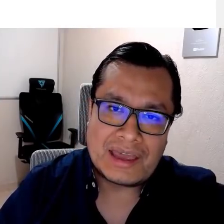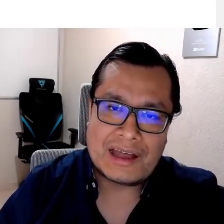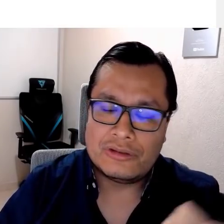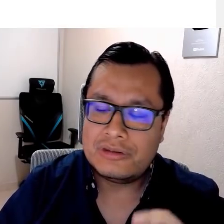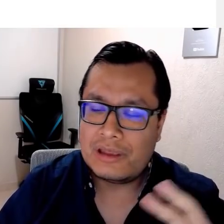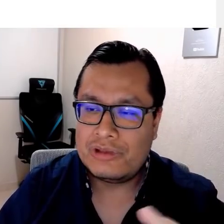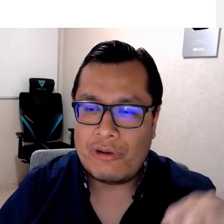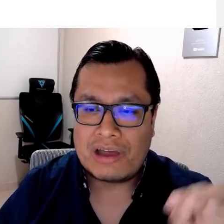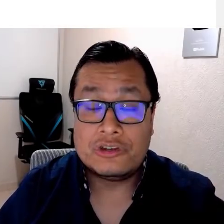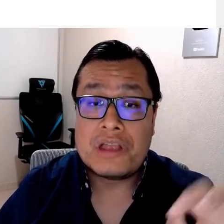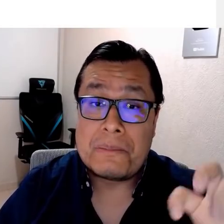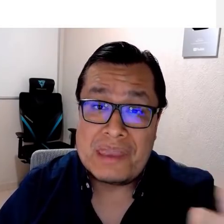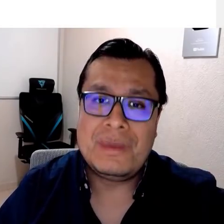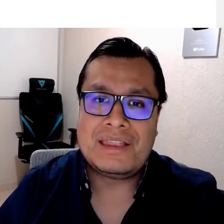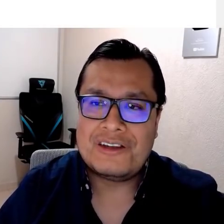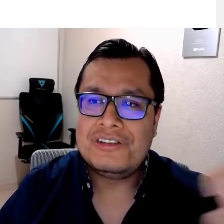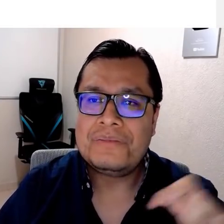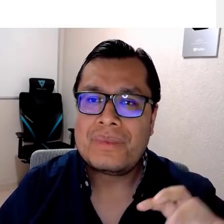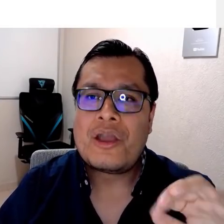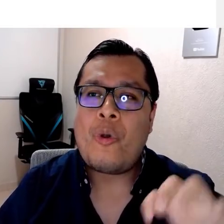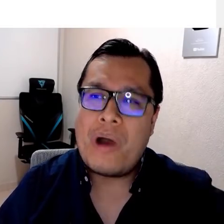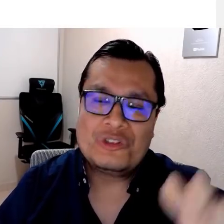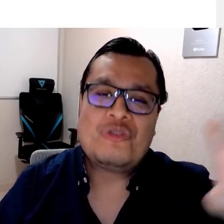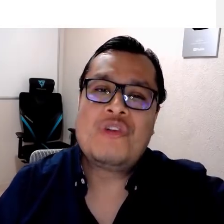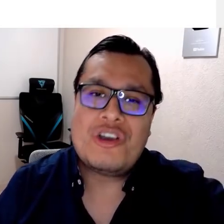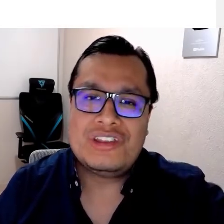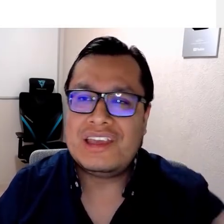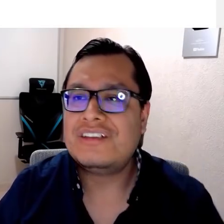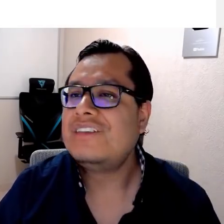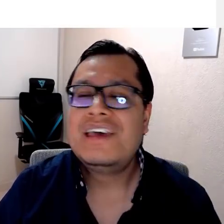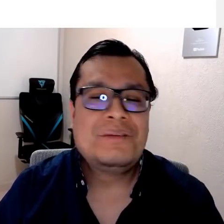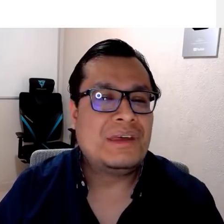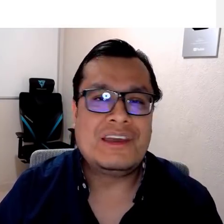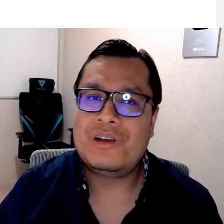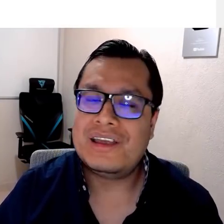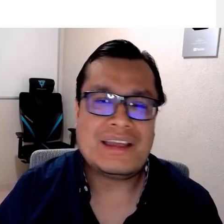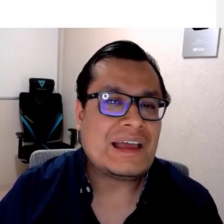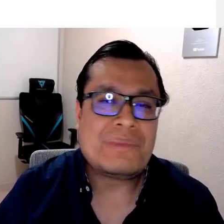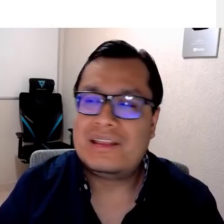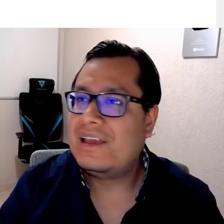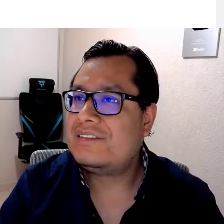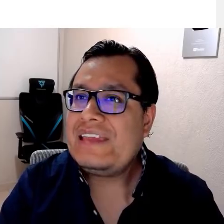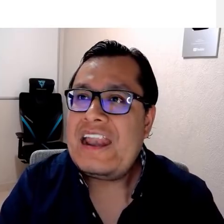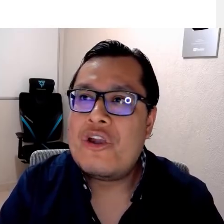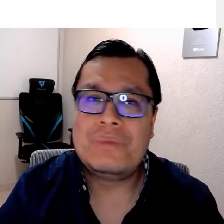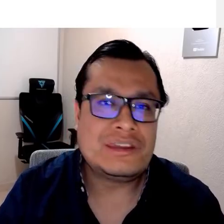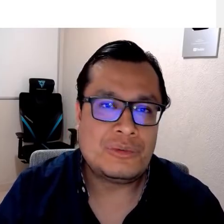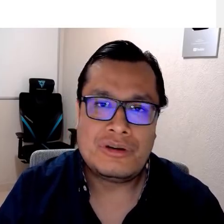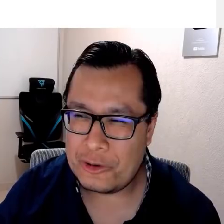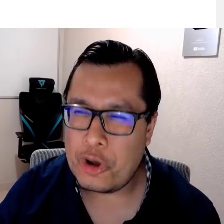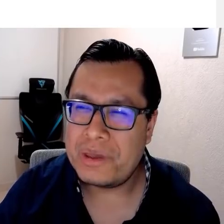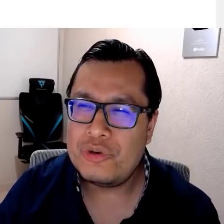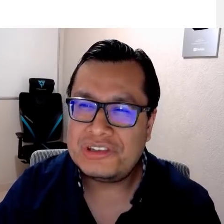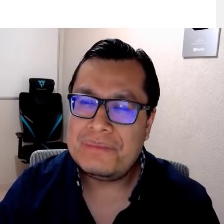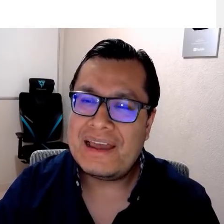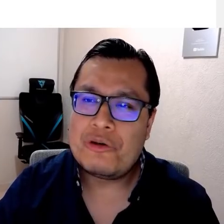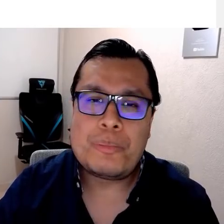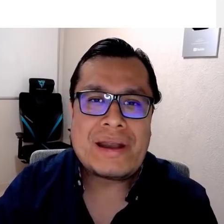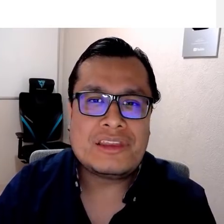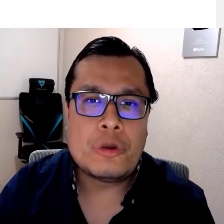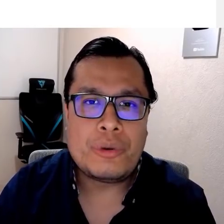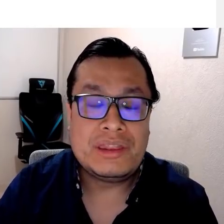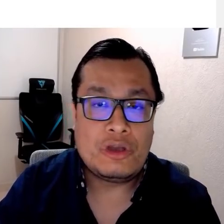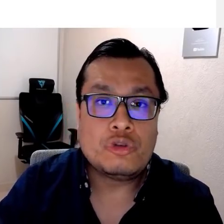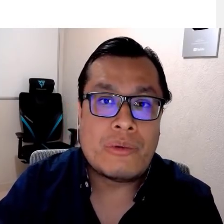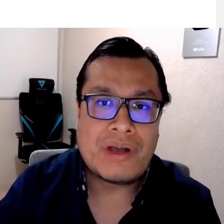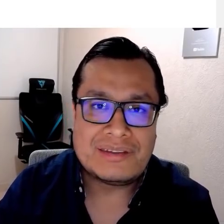nuevos sindicatos en una ocasión me invitaron, cuando fui con ellos me di cuenta que también es lo mismo, lo vi muy similar a